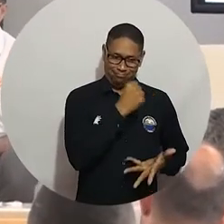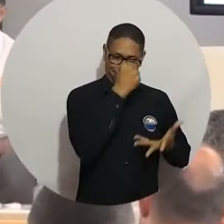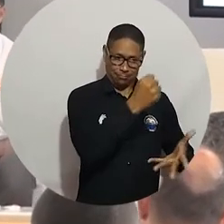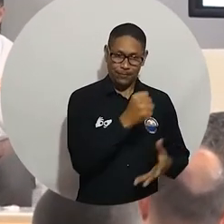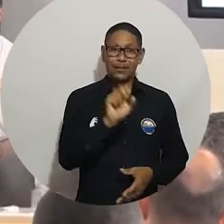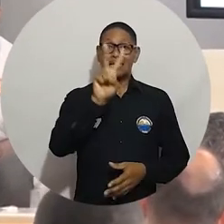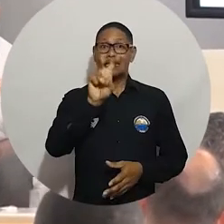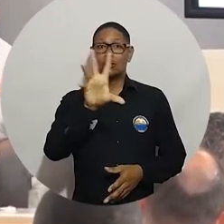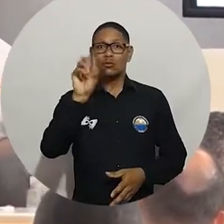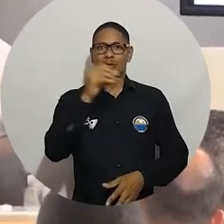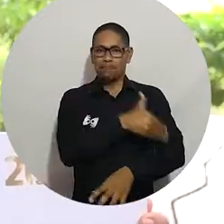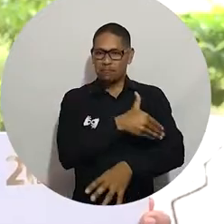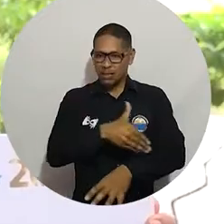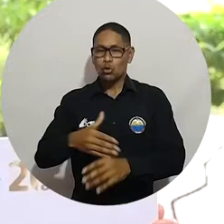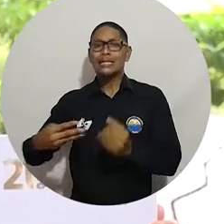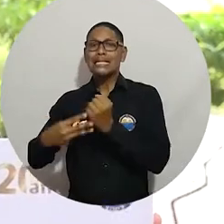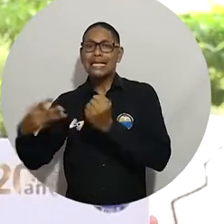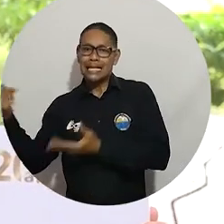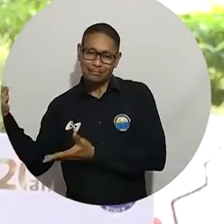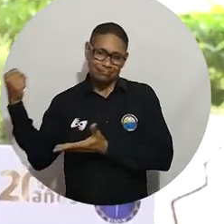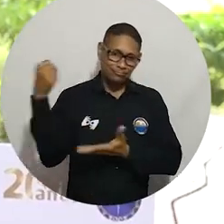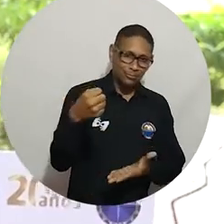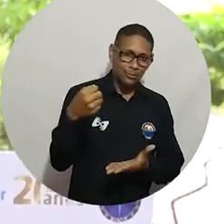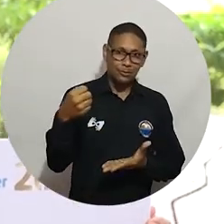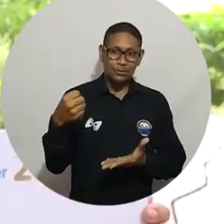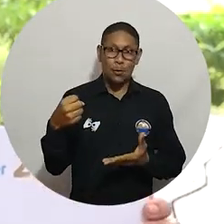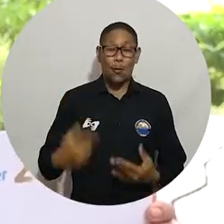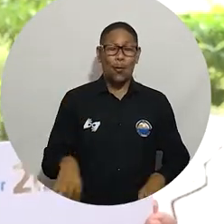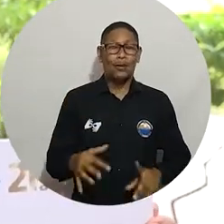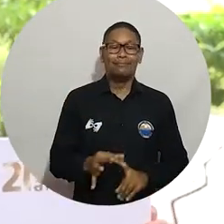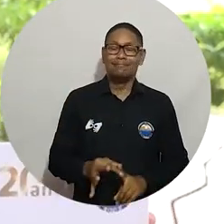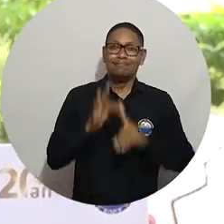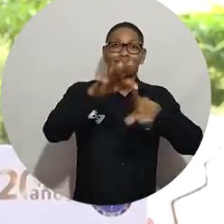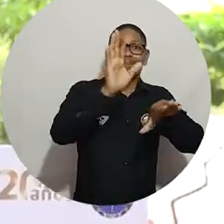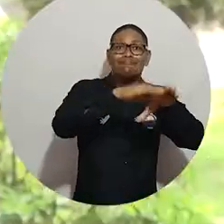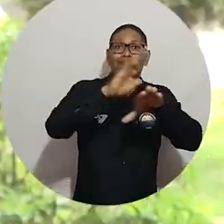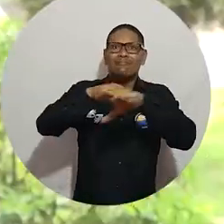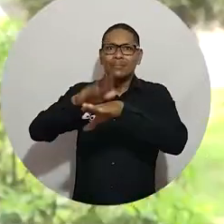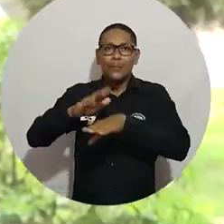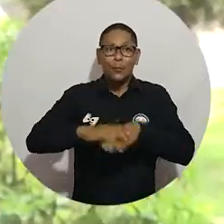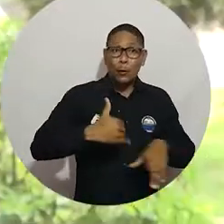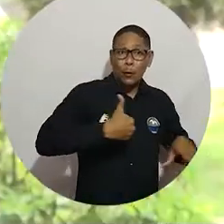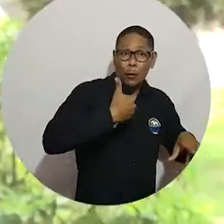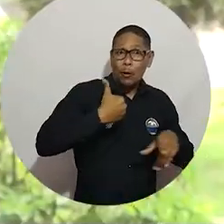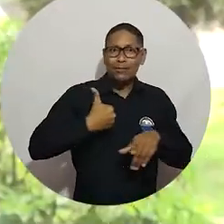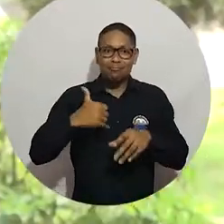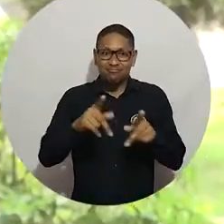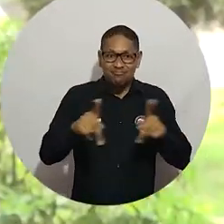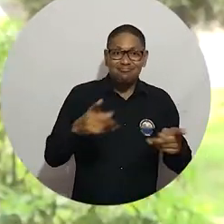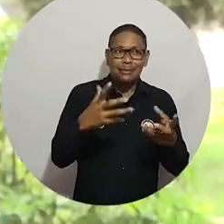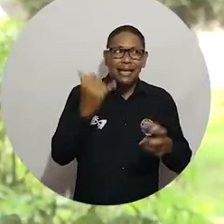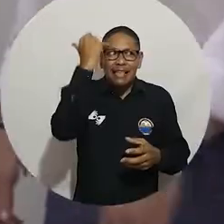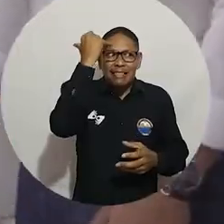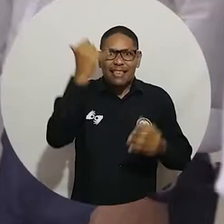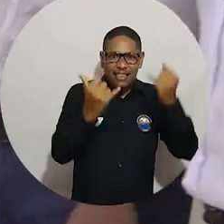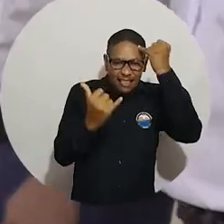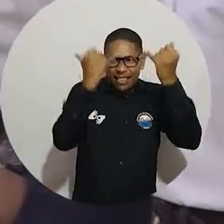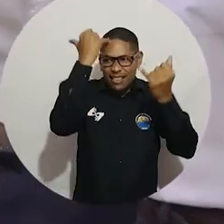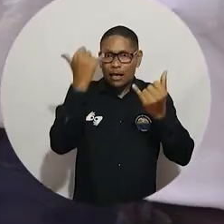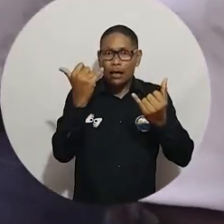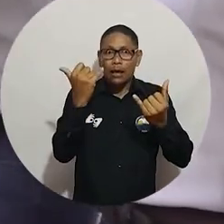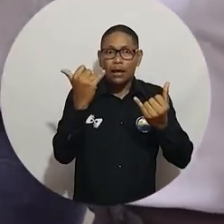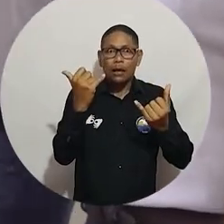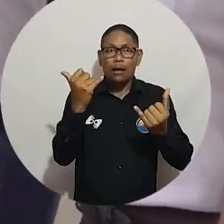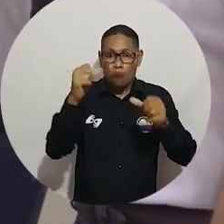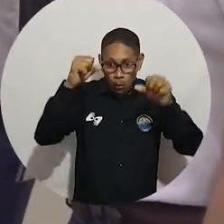millones por el SENA. Una invitación especial es a aquellos jóvenes y a aquellas personas que desean llevar esas ideas a más fondo, que sí se